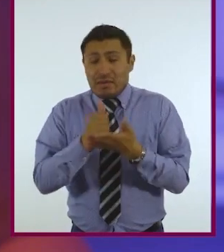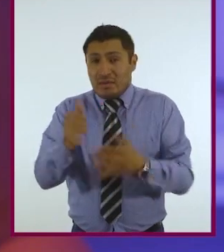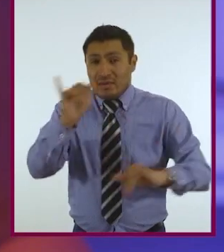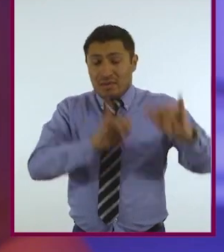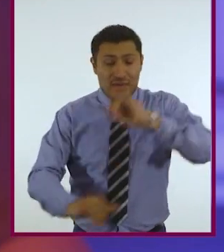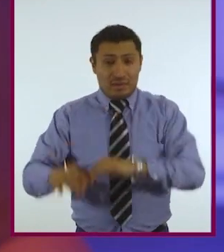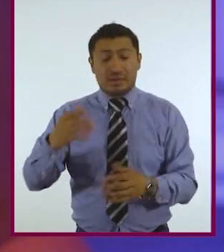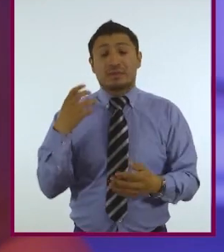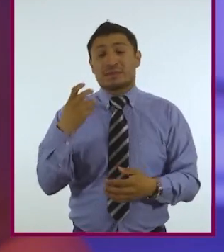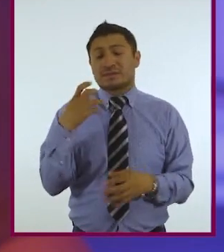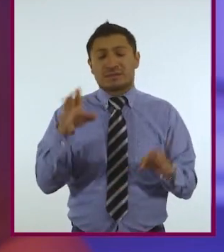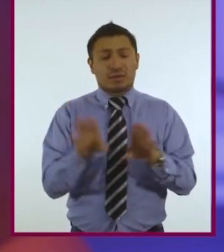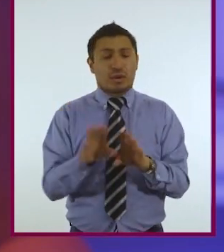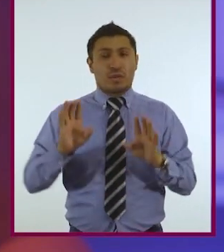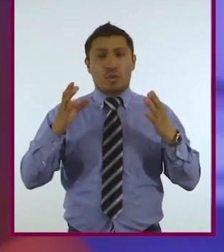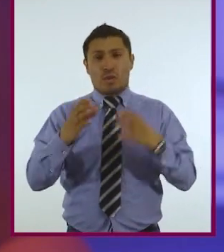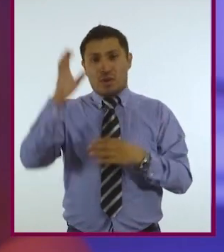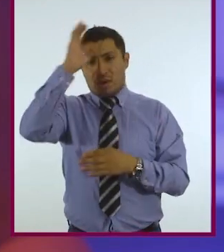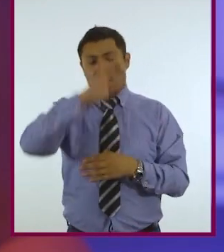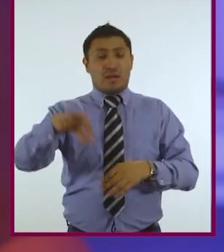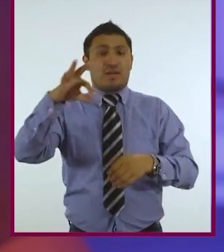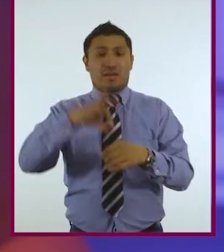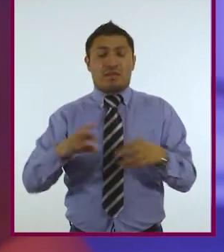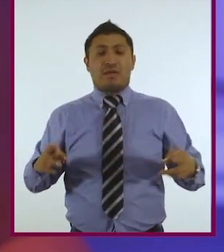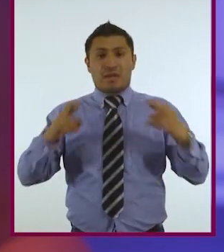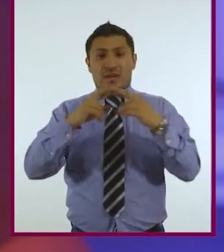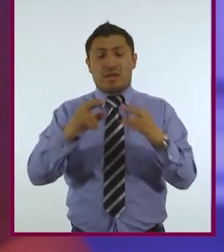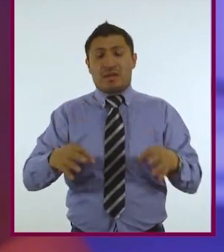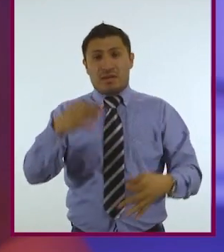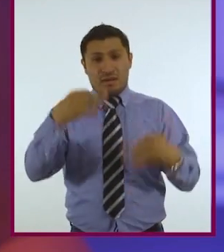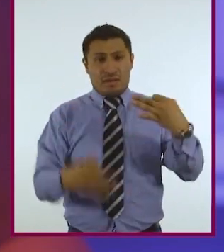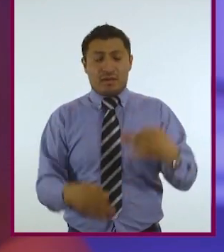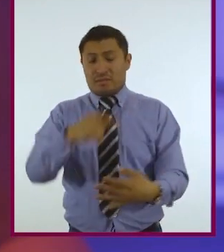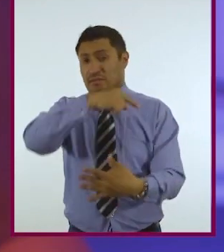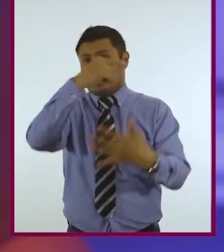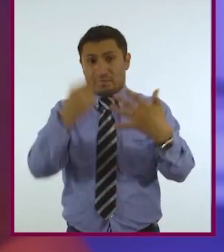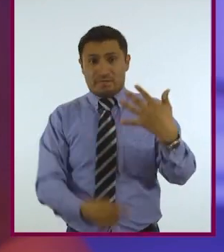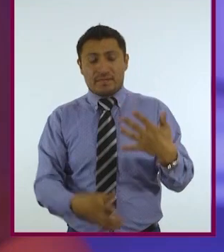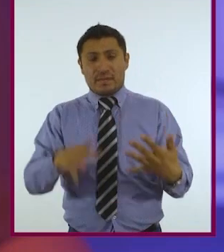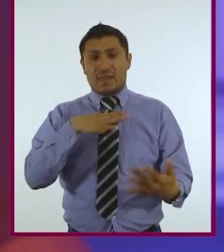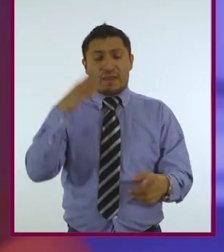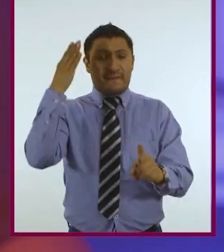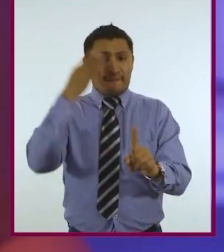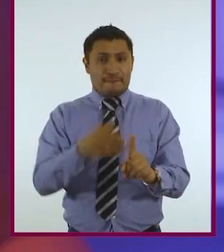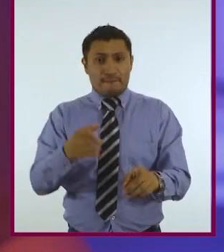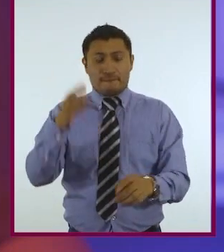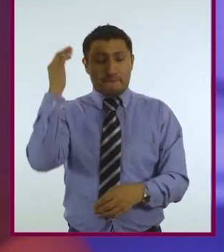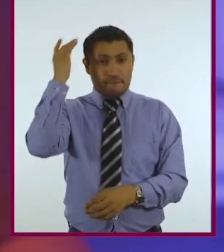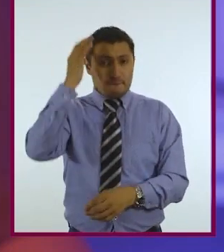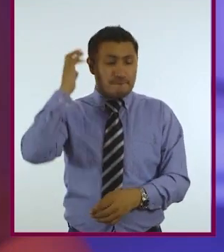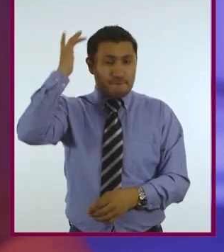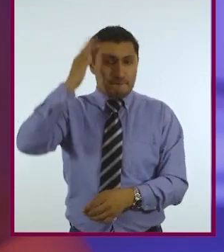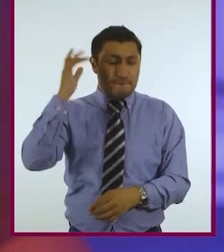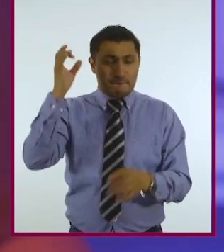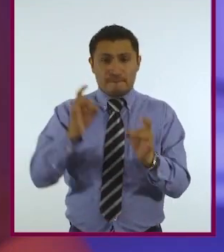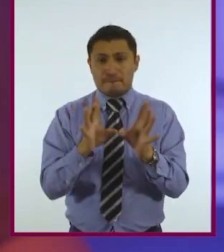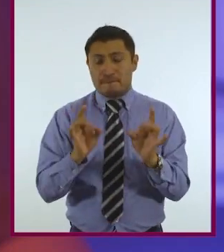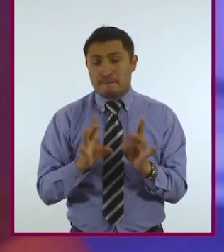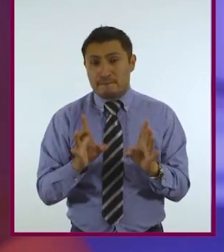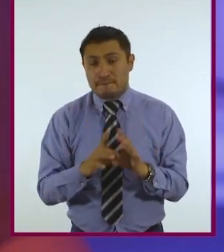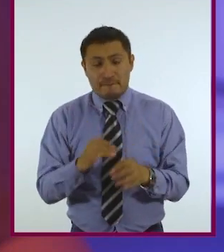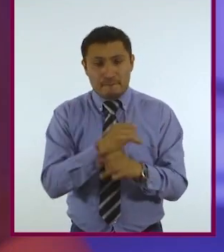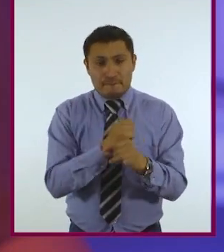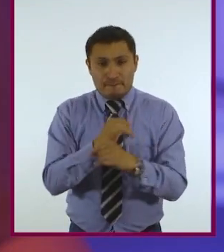hecho que las comunidades científicas, médicas, religiosas y jurídicas, entre otras, se abocan al análisis del impacto que la investigación